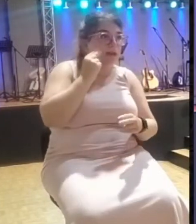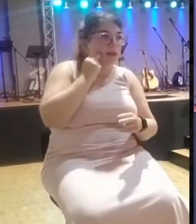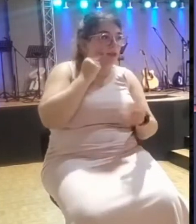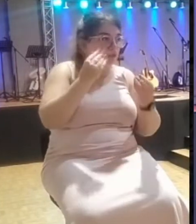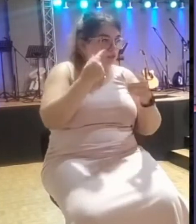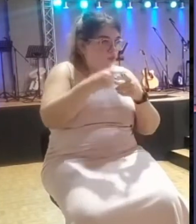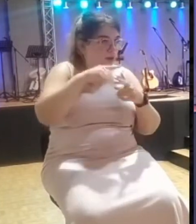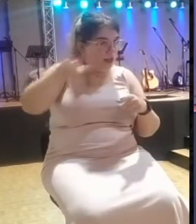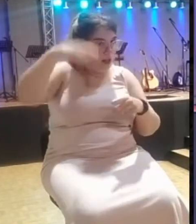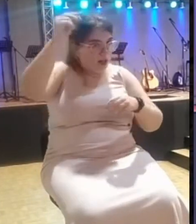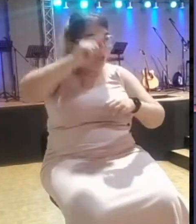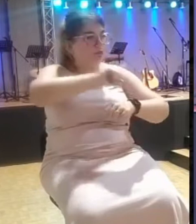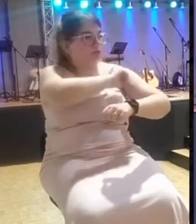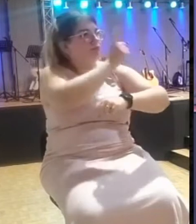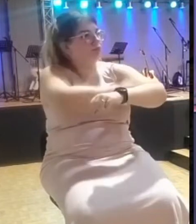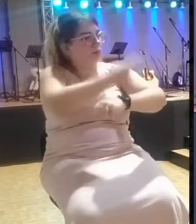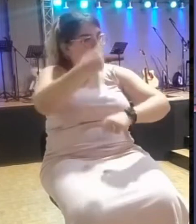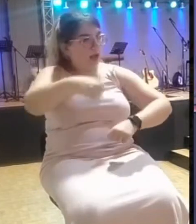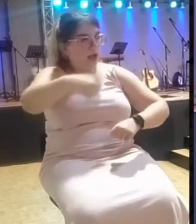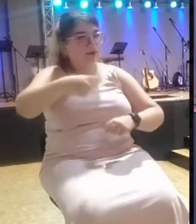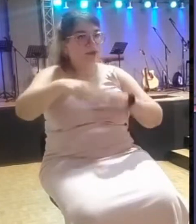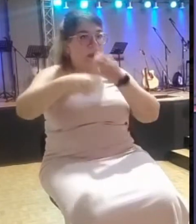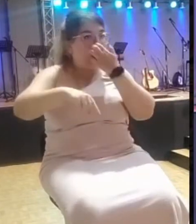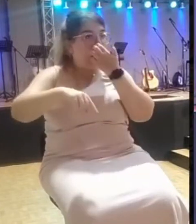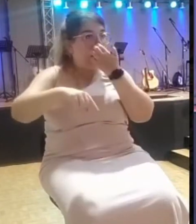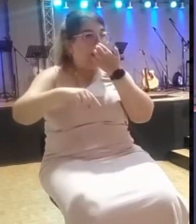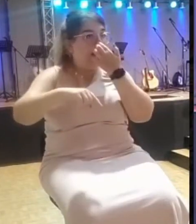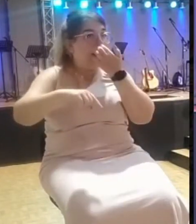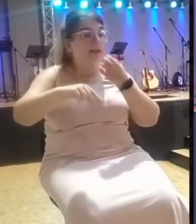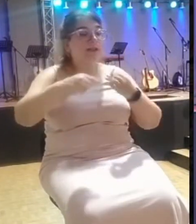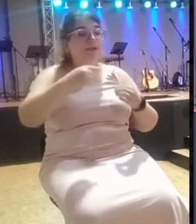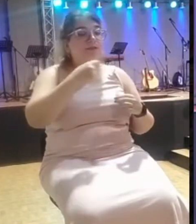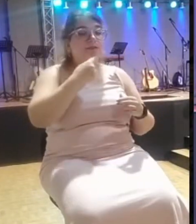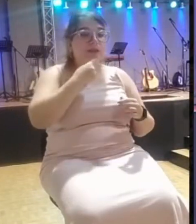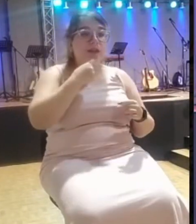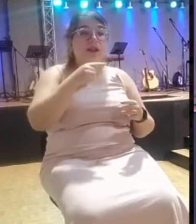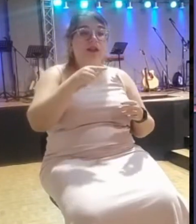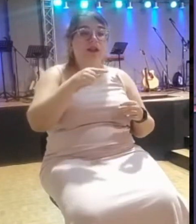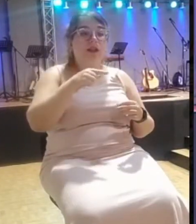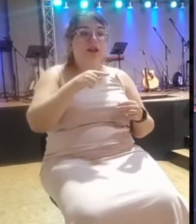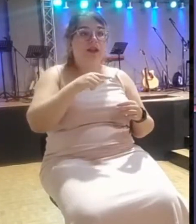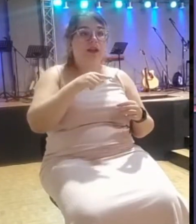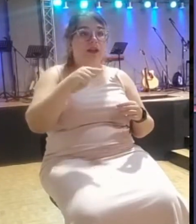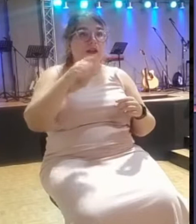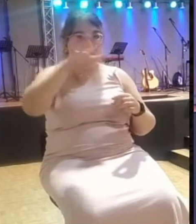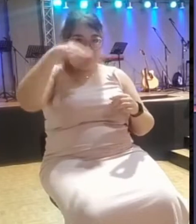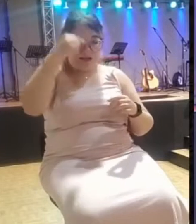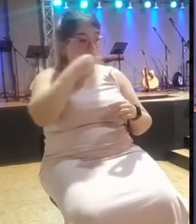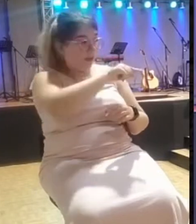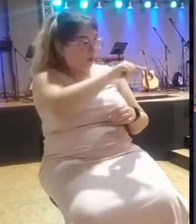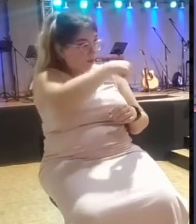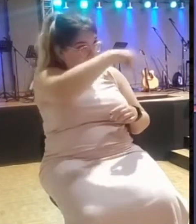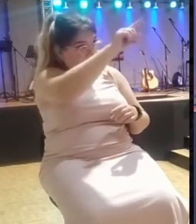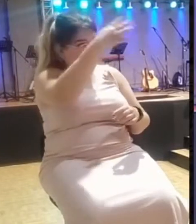era un hombre poderoso. Y entonces le dice, ve, ve donde Acat y dile que quiero verle. Y